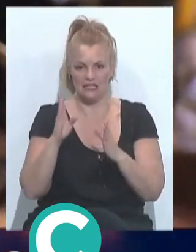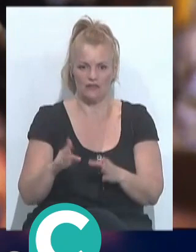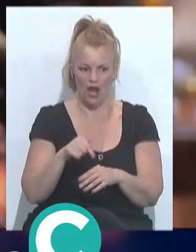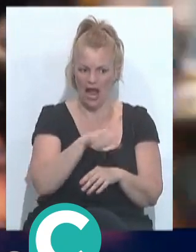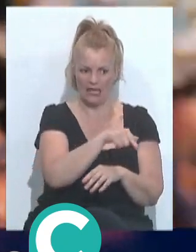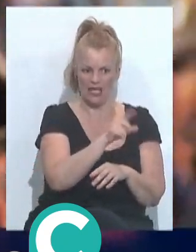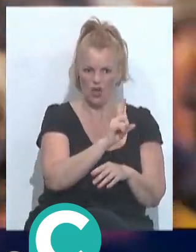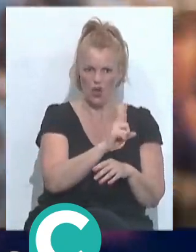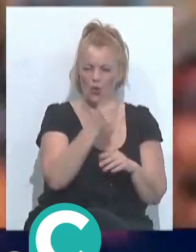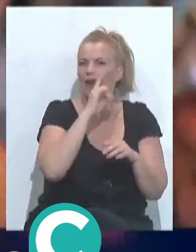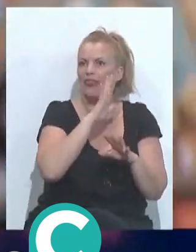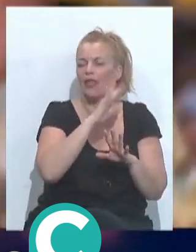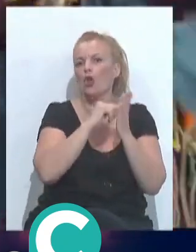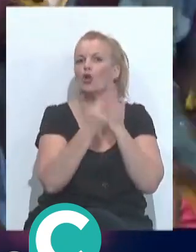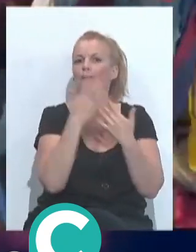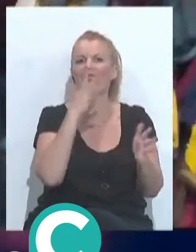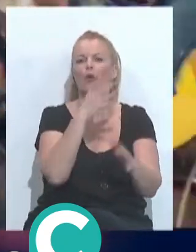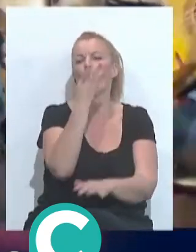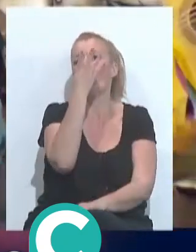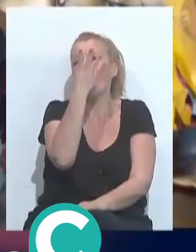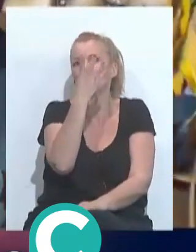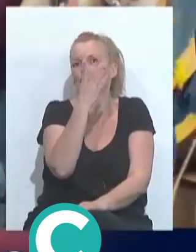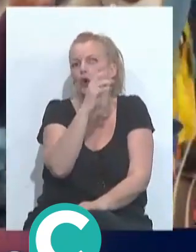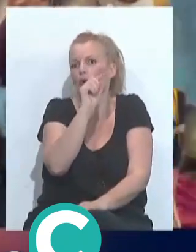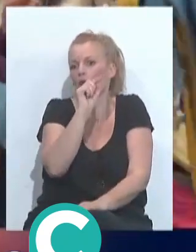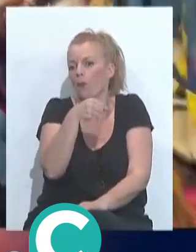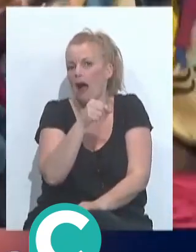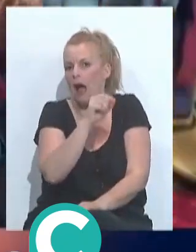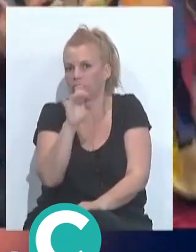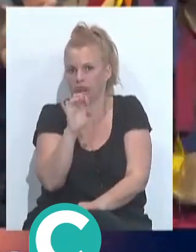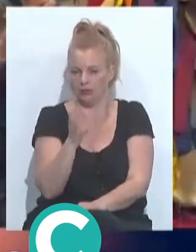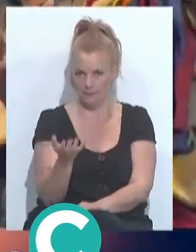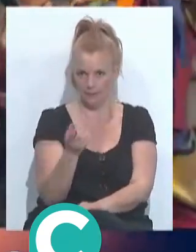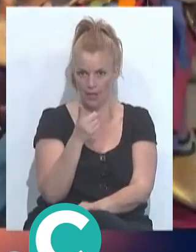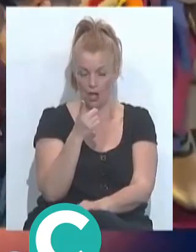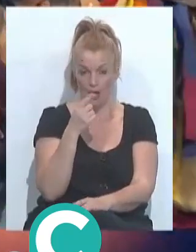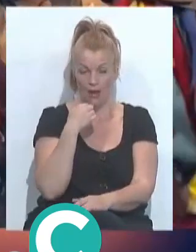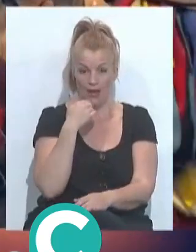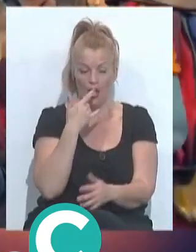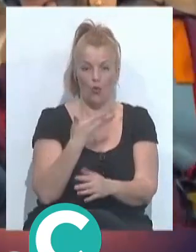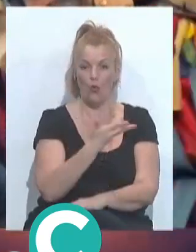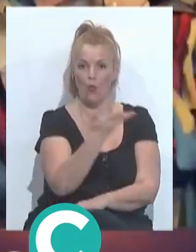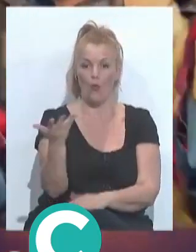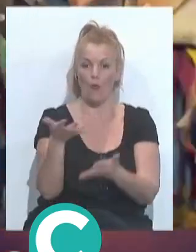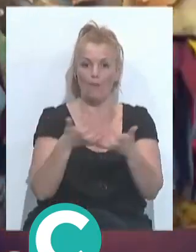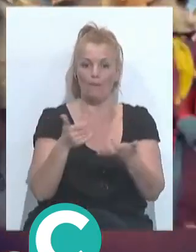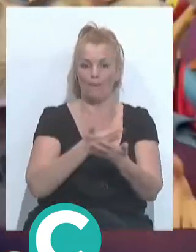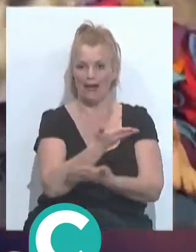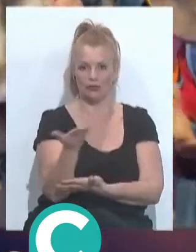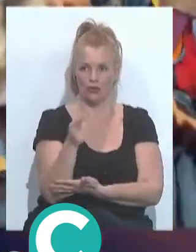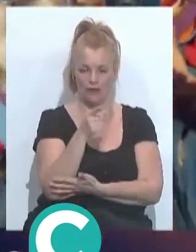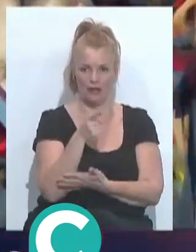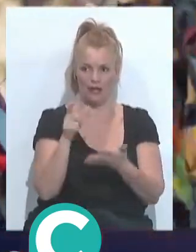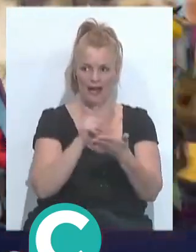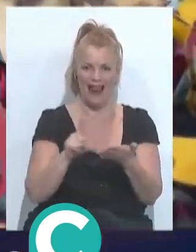un 4 y algo, una agrupación que ha obtenido un 4 y algo en el paso doble, porque al final tú vas apuntando esas